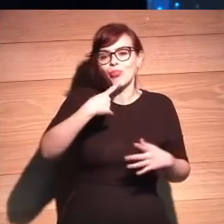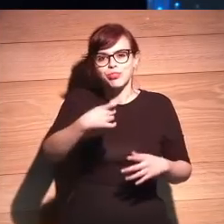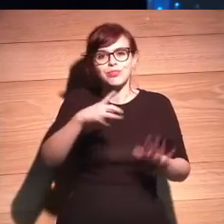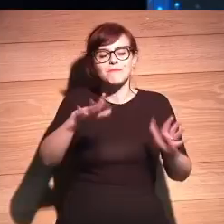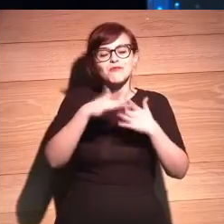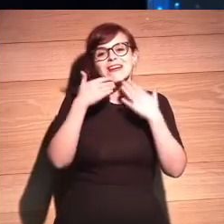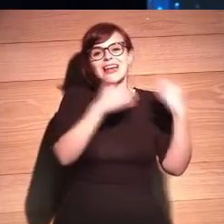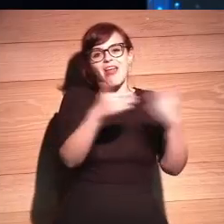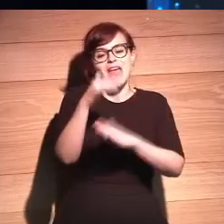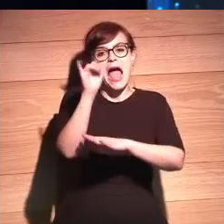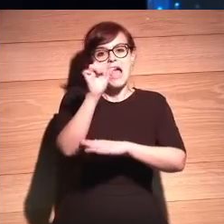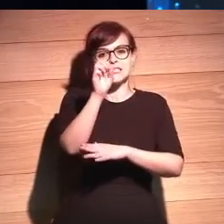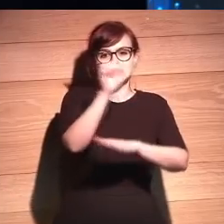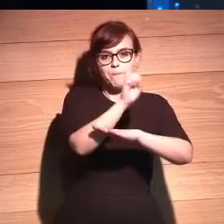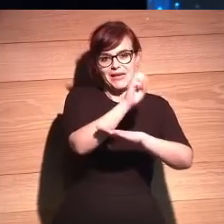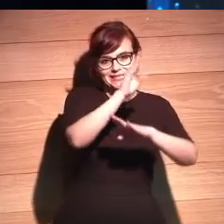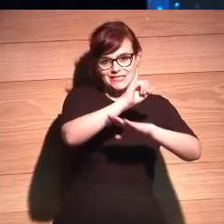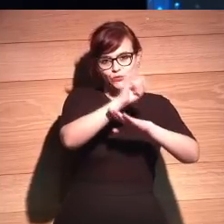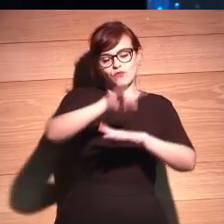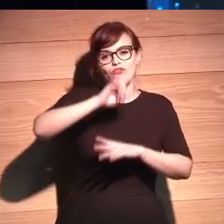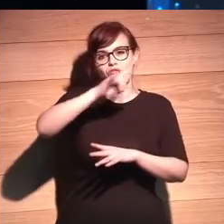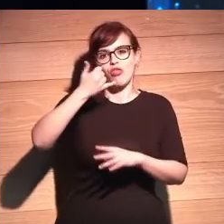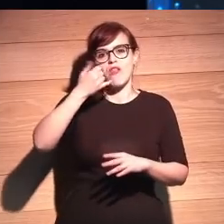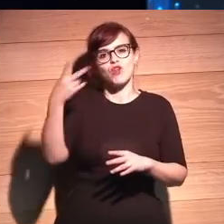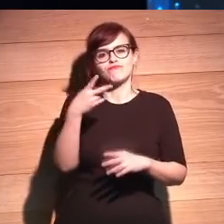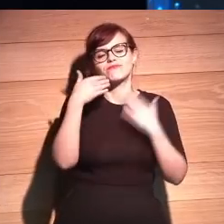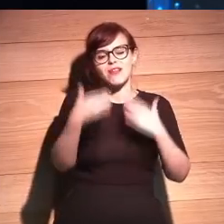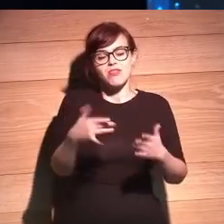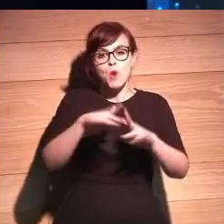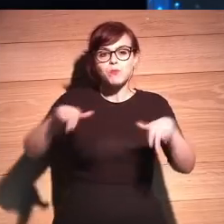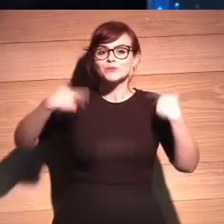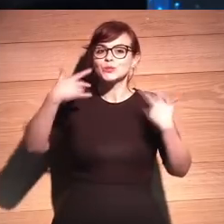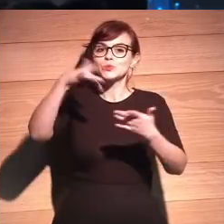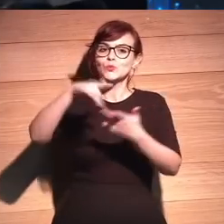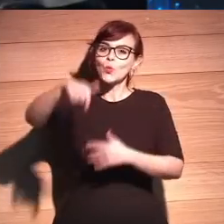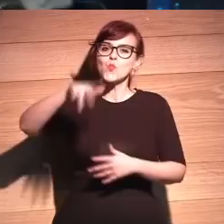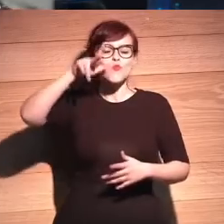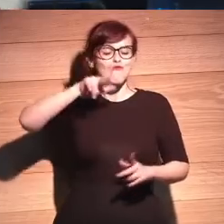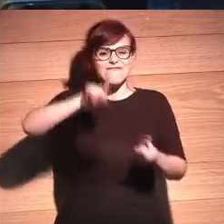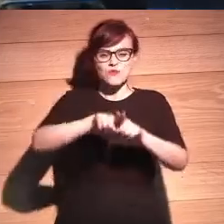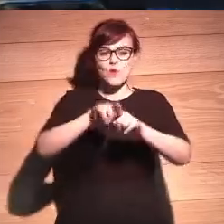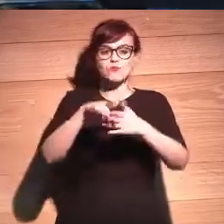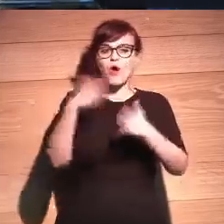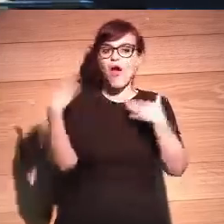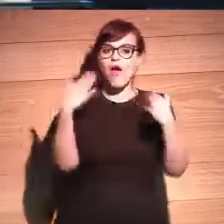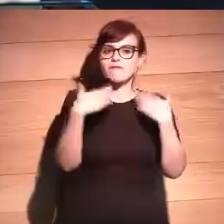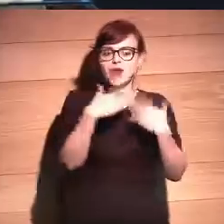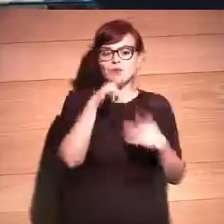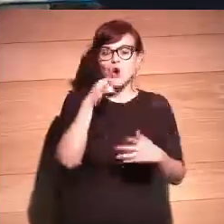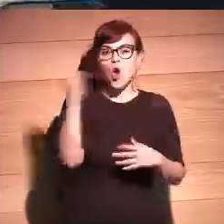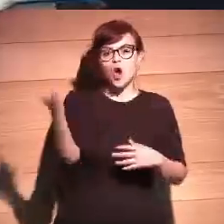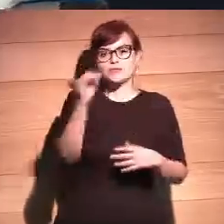gracias a la Aspen Institute y a Fundación Telefónica por permitirnos a todos el lujazo de conversar con